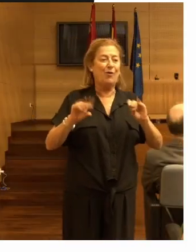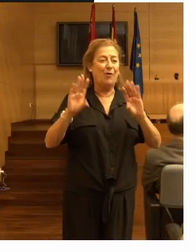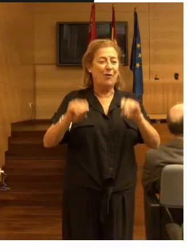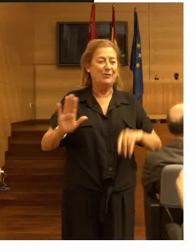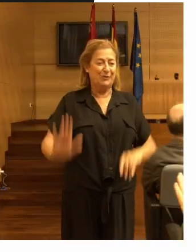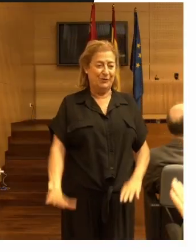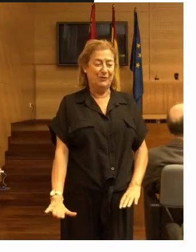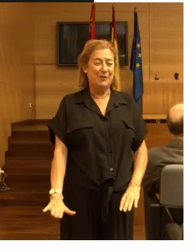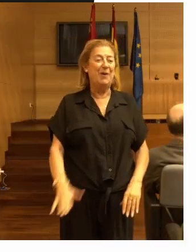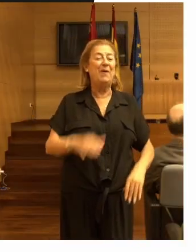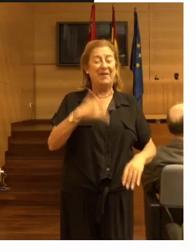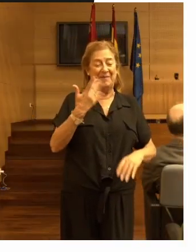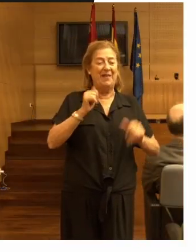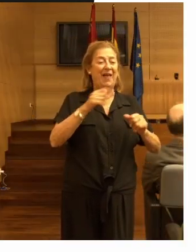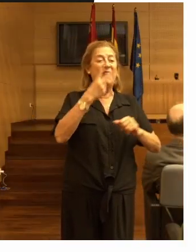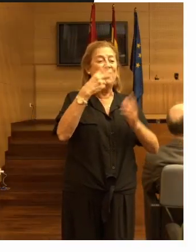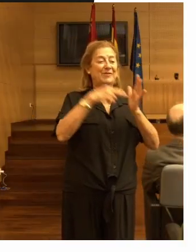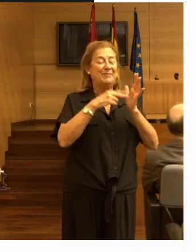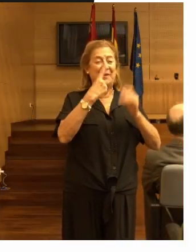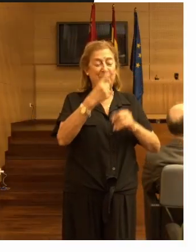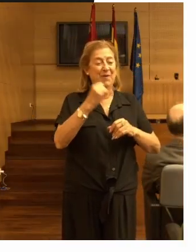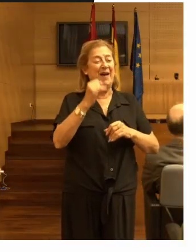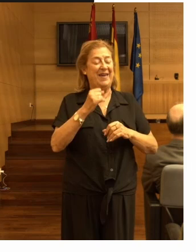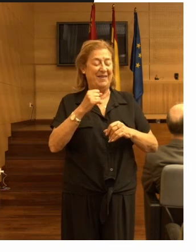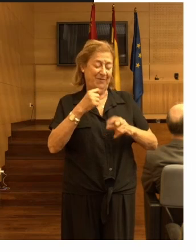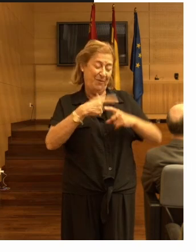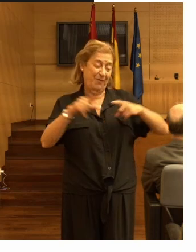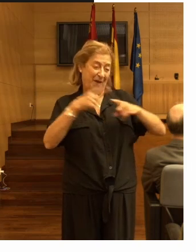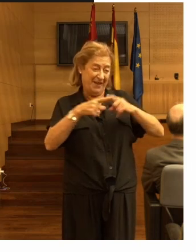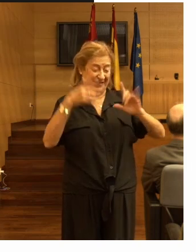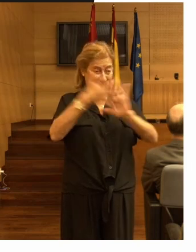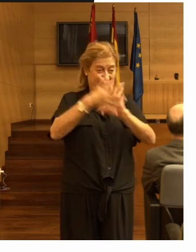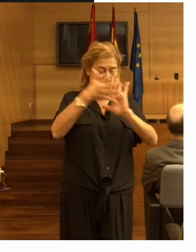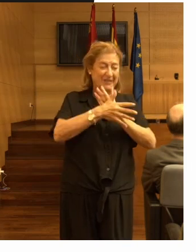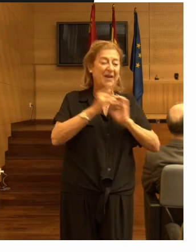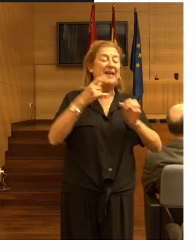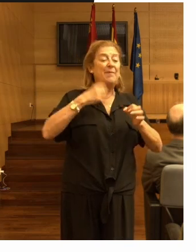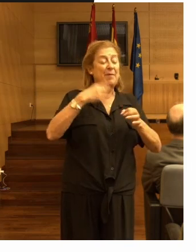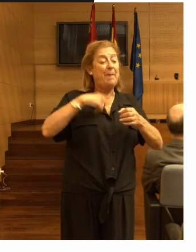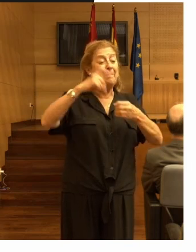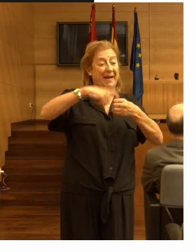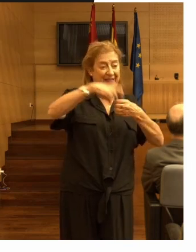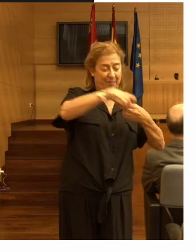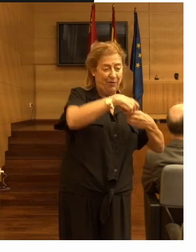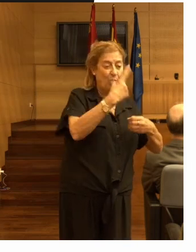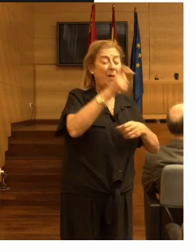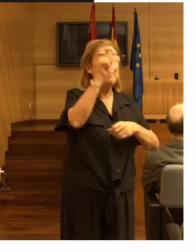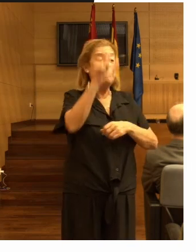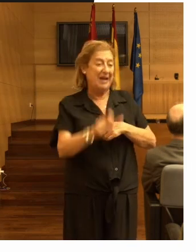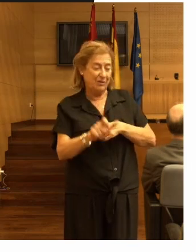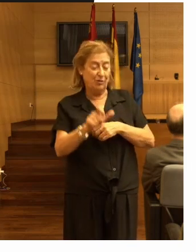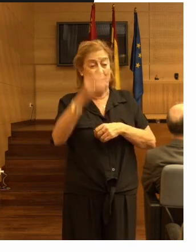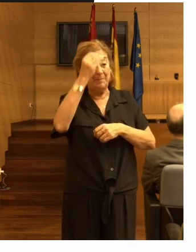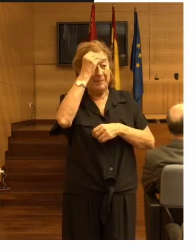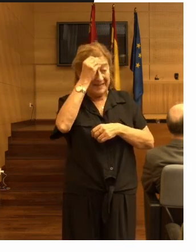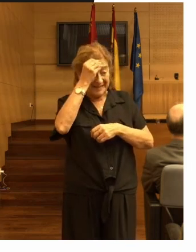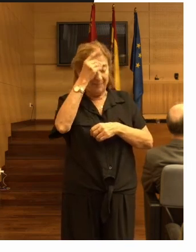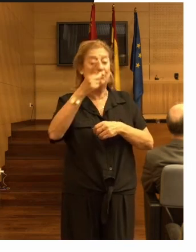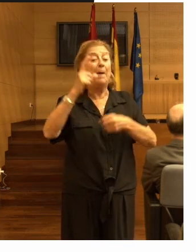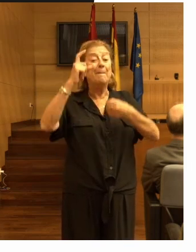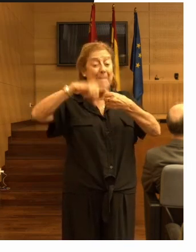2001 nos hace varias definiciones entre ellas la participación y una persona consideramos que está